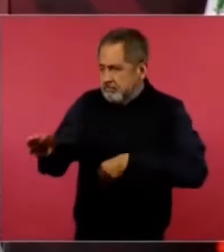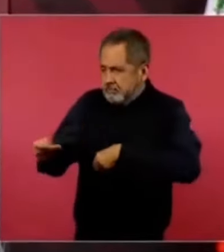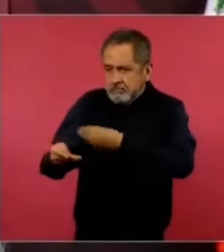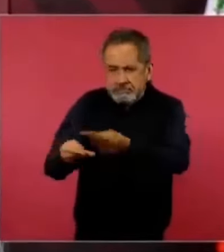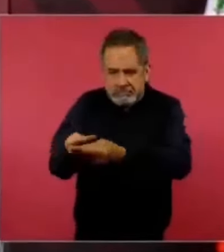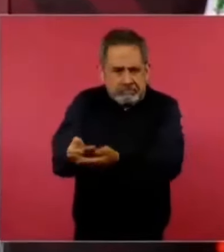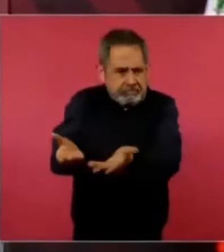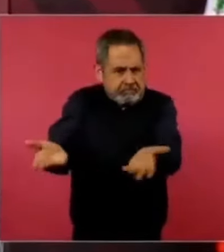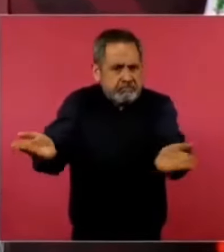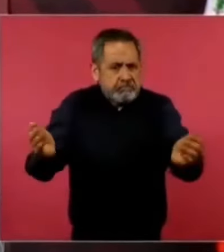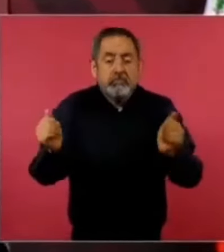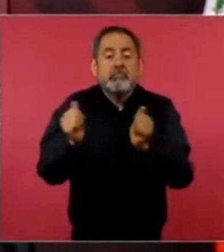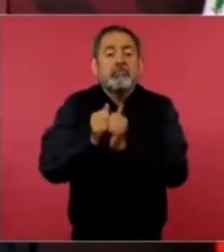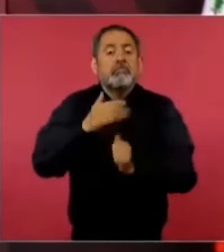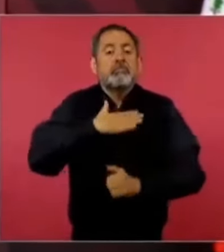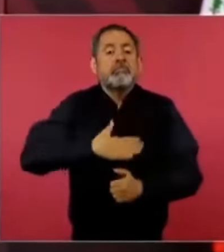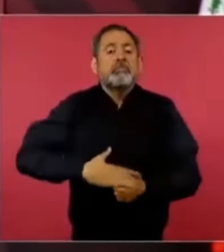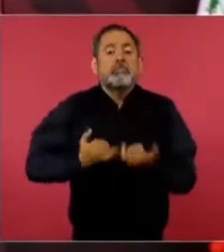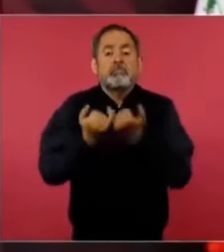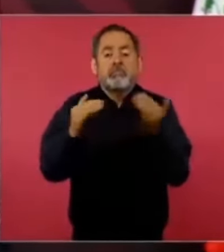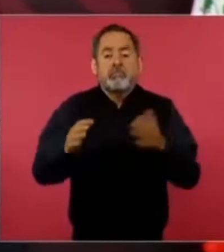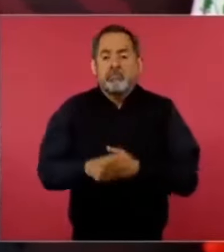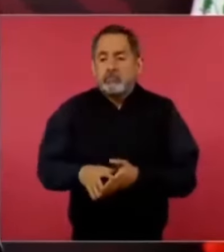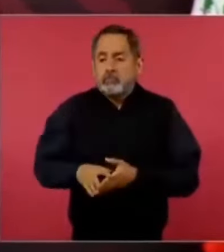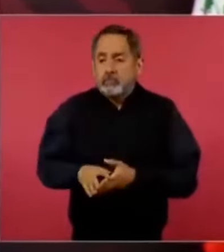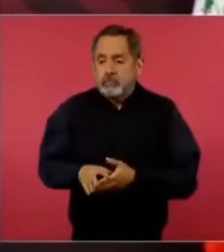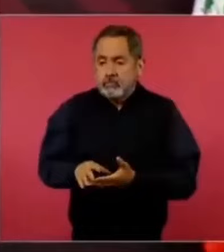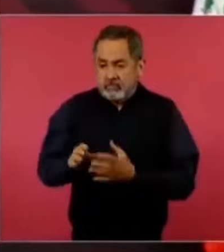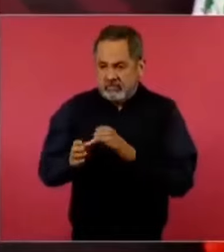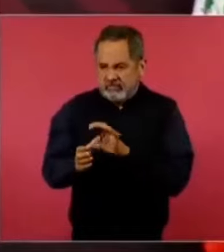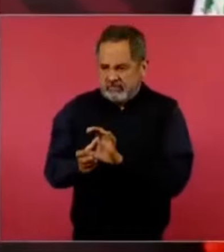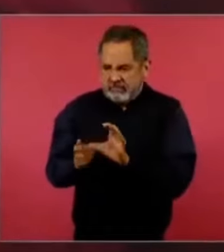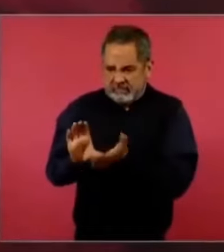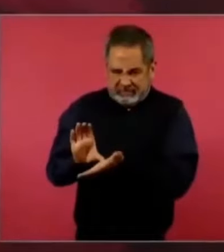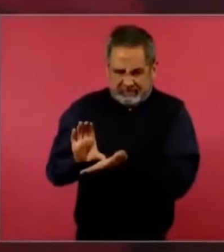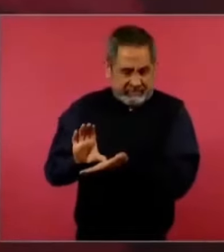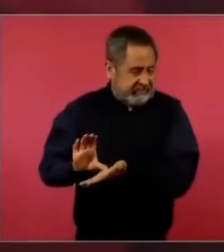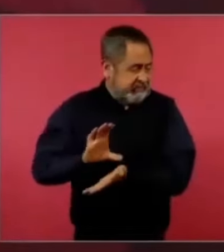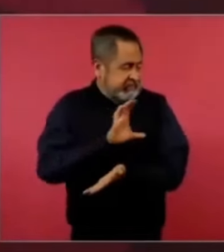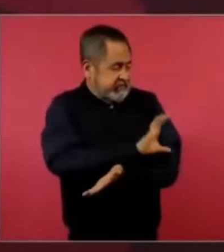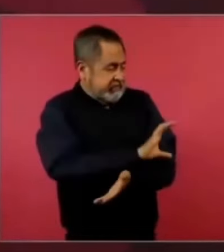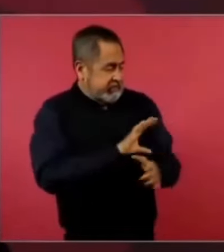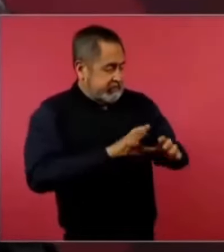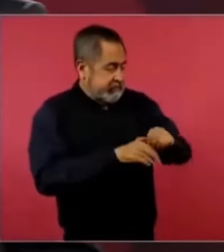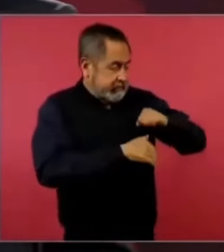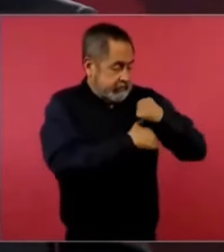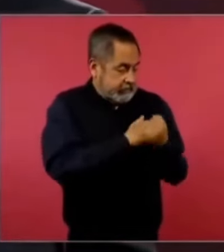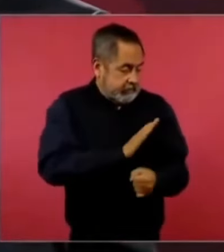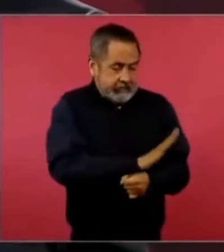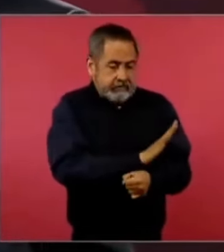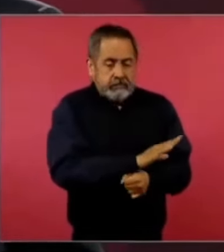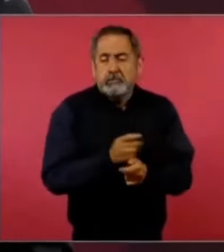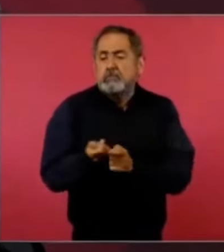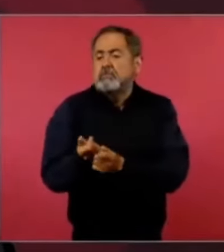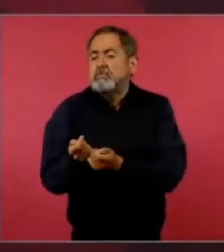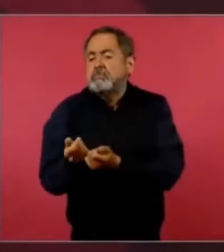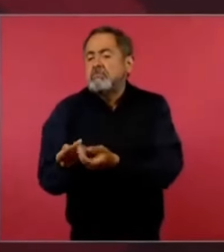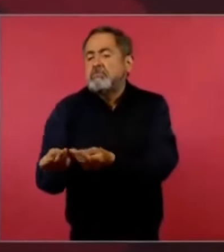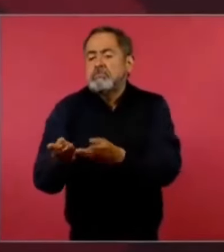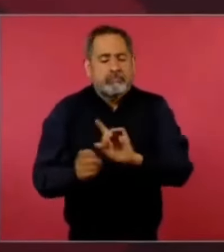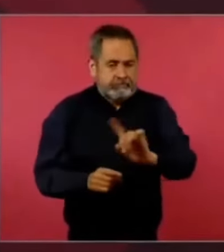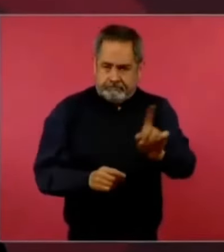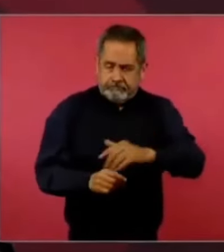que no se quede en unas cuantas manos, ya no quiere el pueblo que sigan